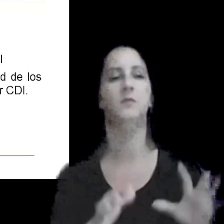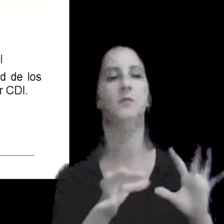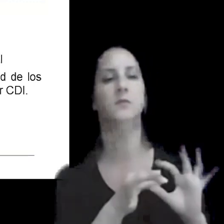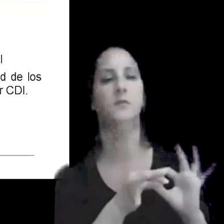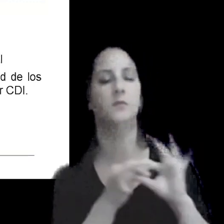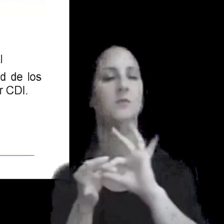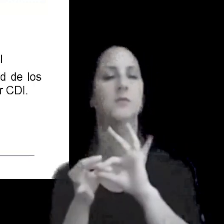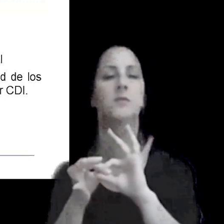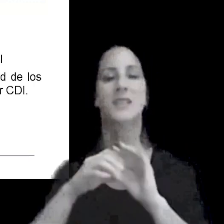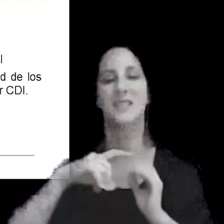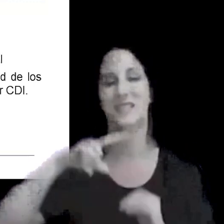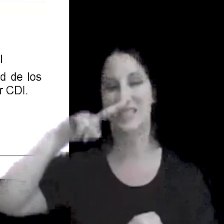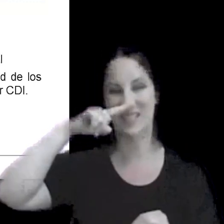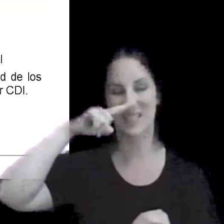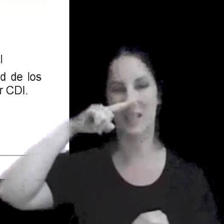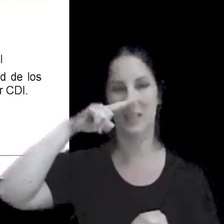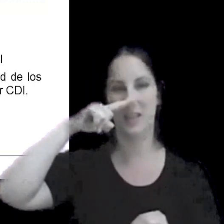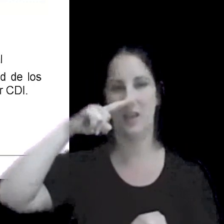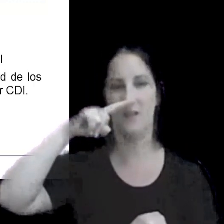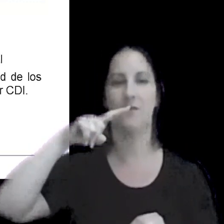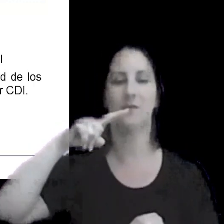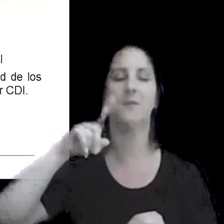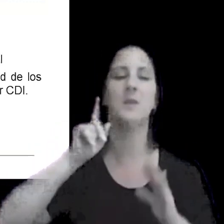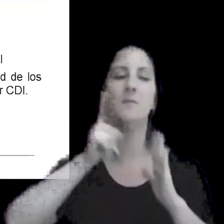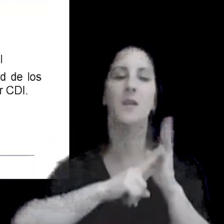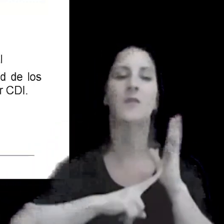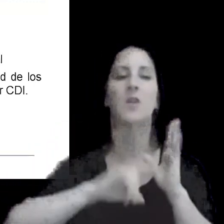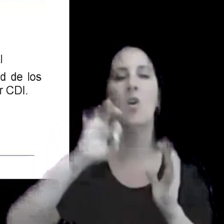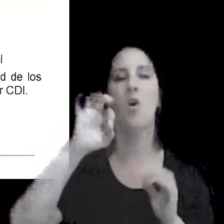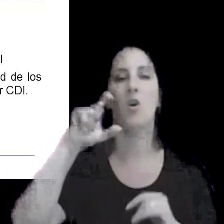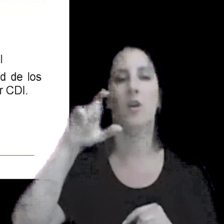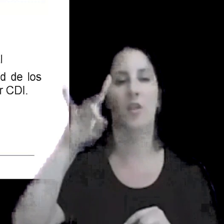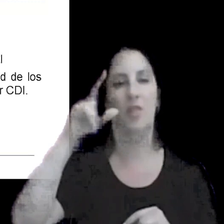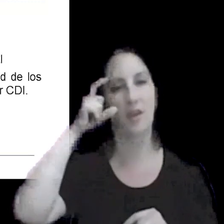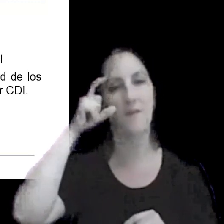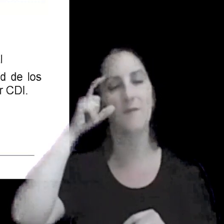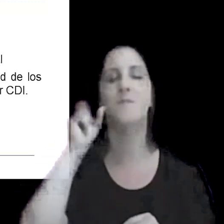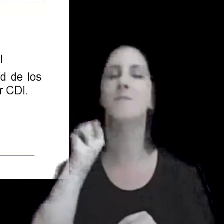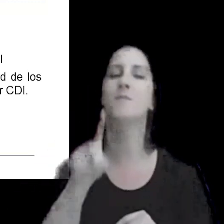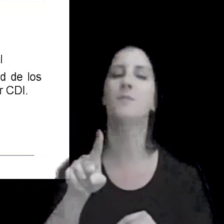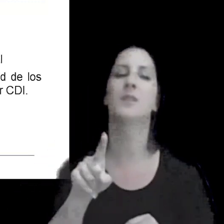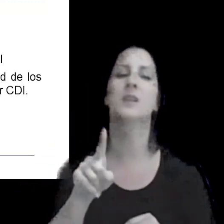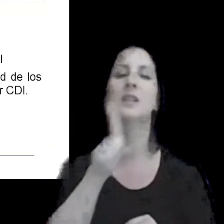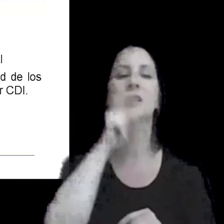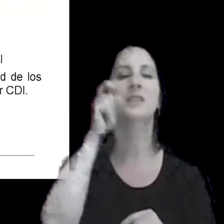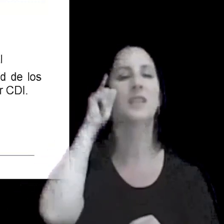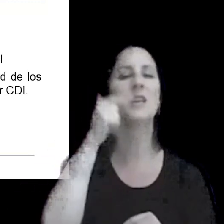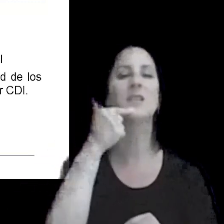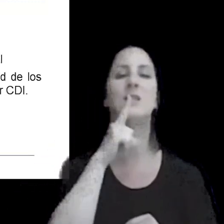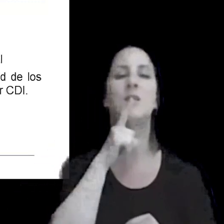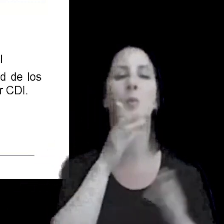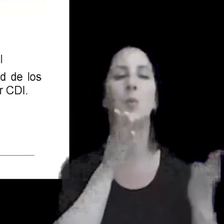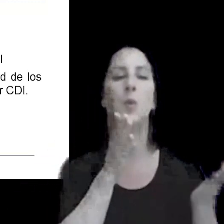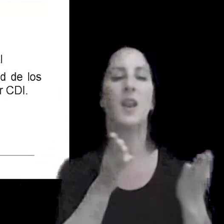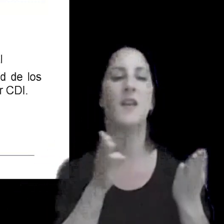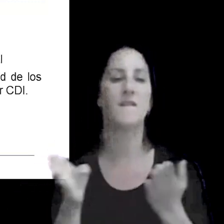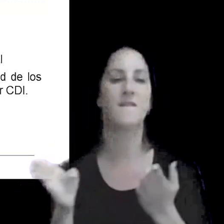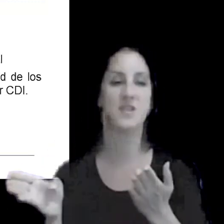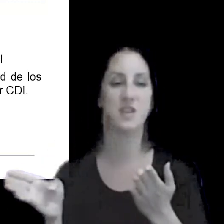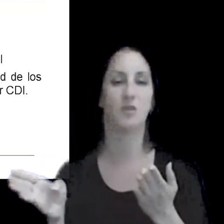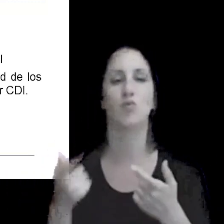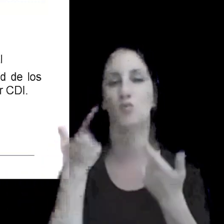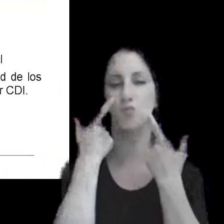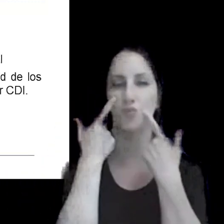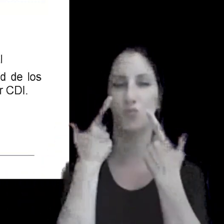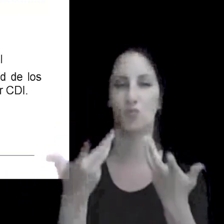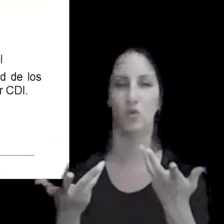capítulo 7 de las lineamientos de la OCDE en lo que se conoce como el test de beneficio o la demostración de la